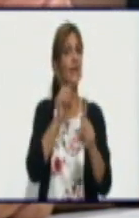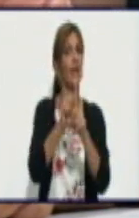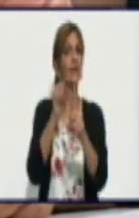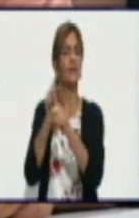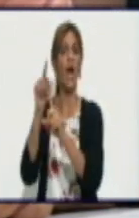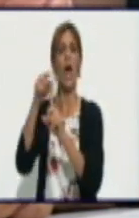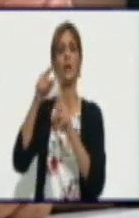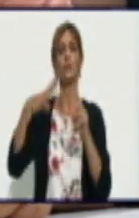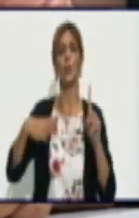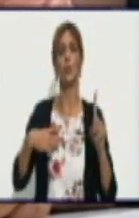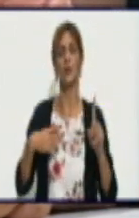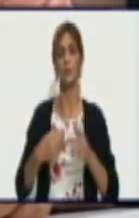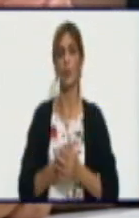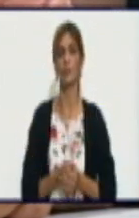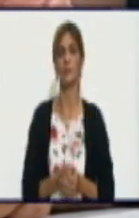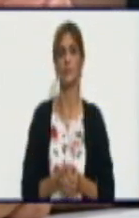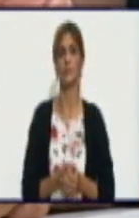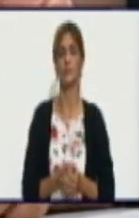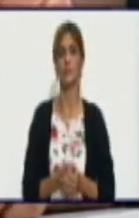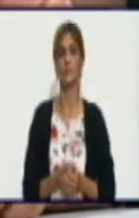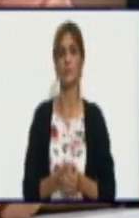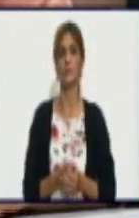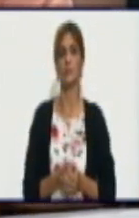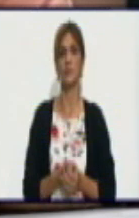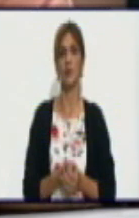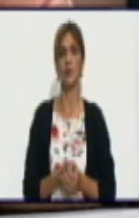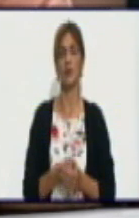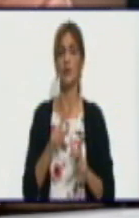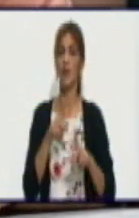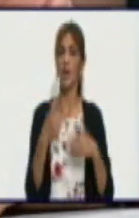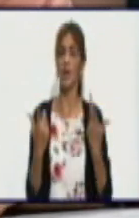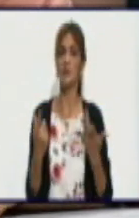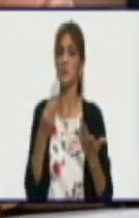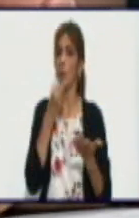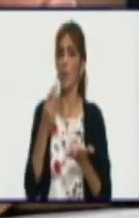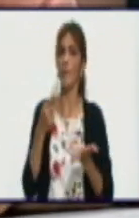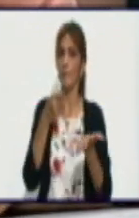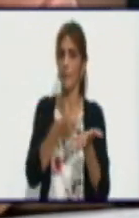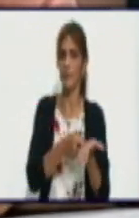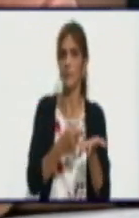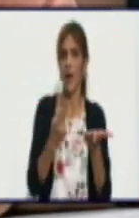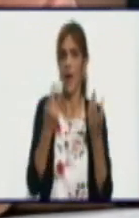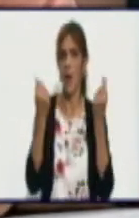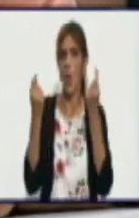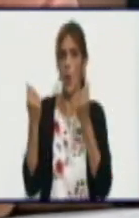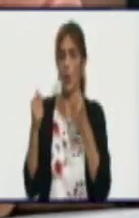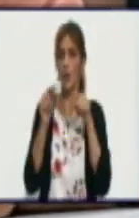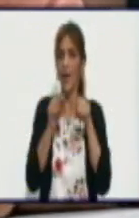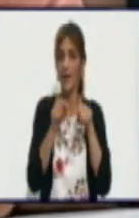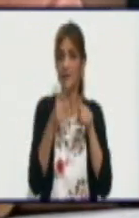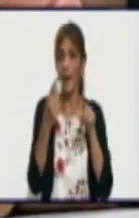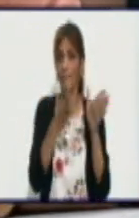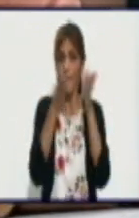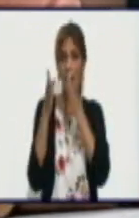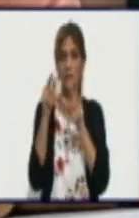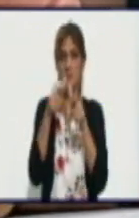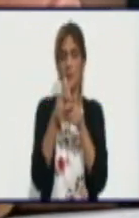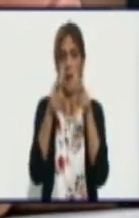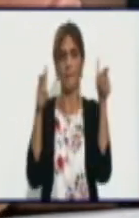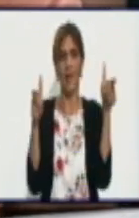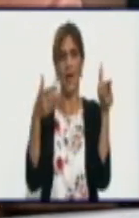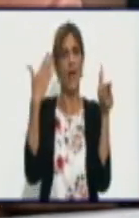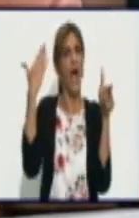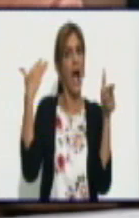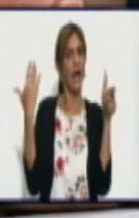turismo con un respaldo de liquidez que cubra al menos los costos. Es decir, eso se va a ampliar. Antes los productores solo podían